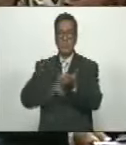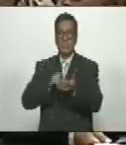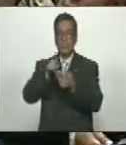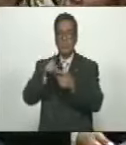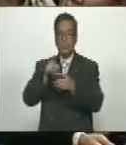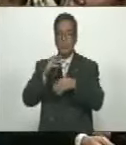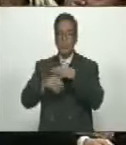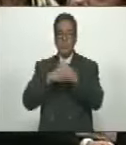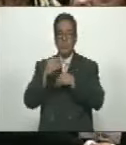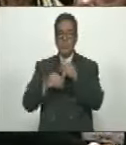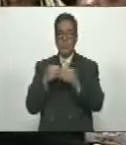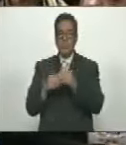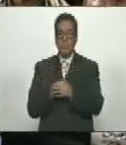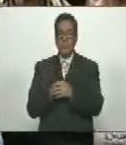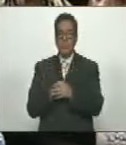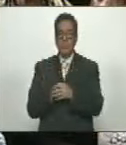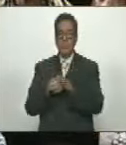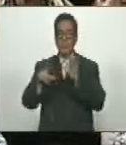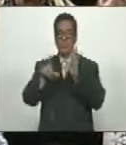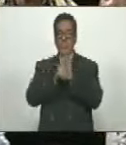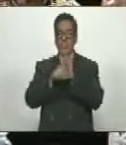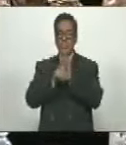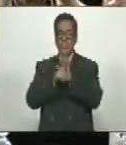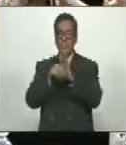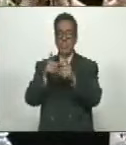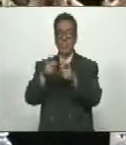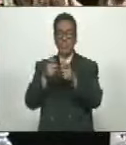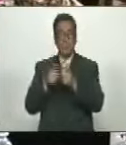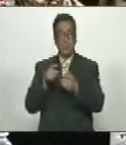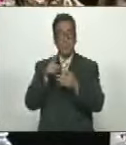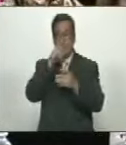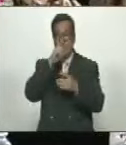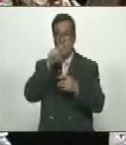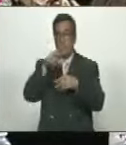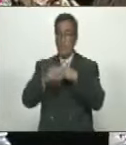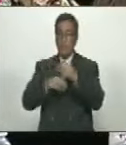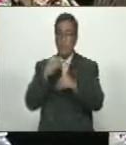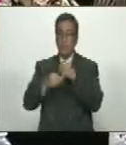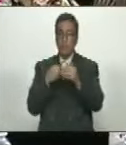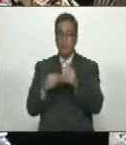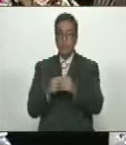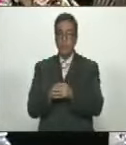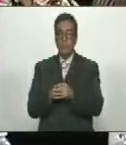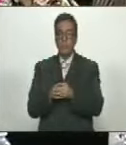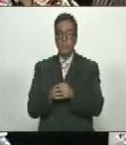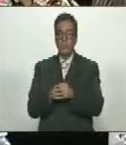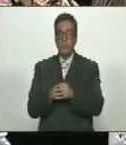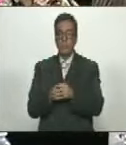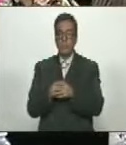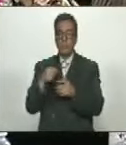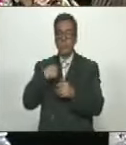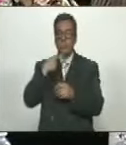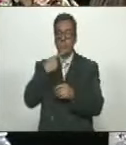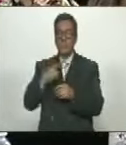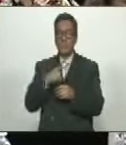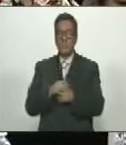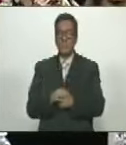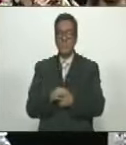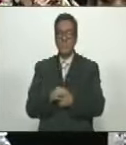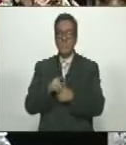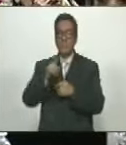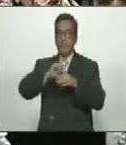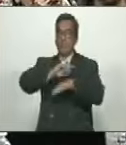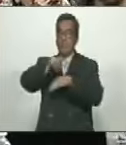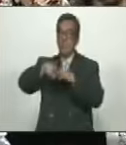lo referente a la ley de endeudamiento anual propuesto el cual como lo indicamos es un